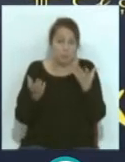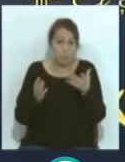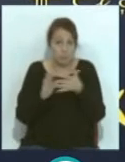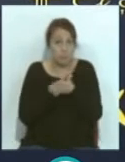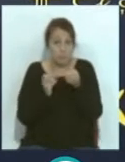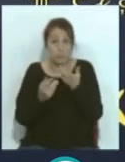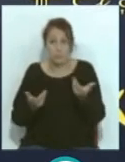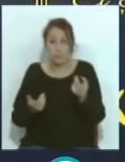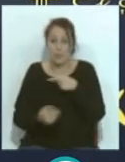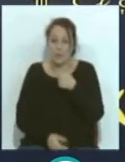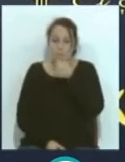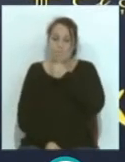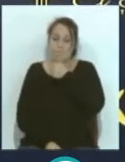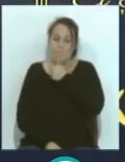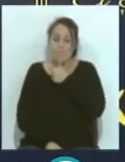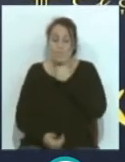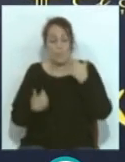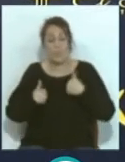bien, luego lo que él aguante físicamente.